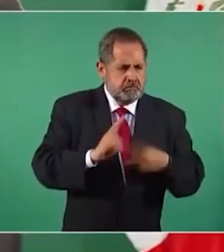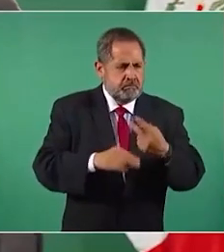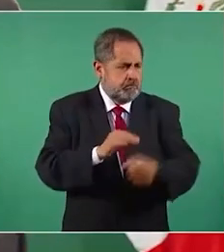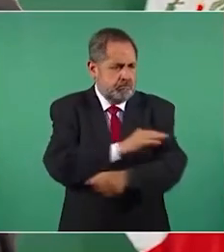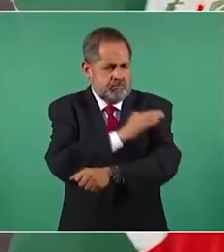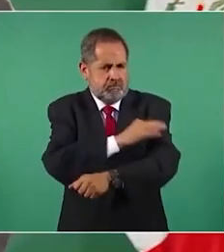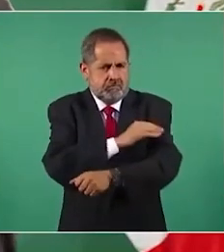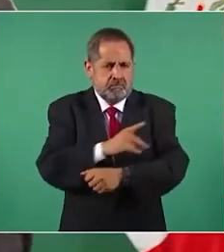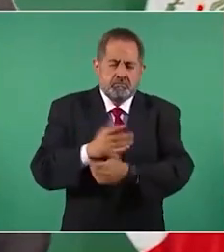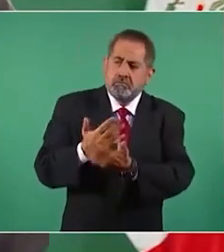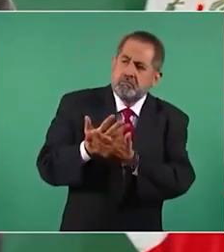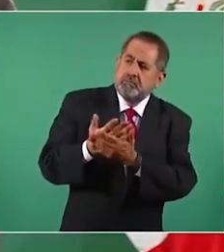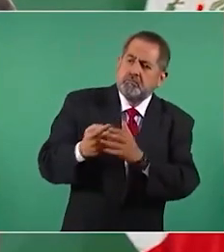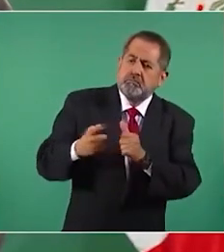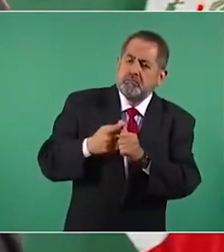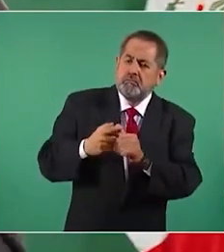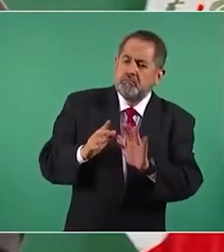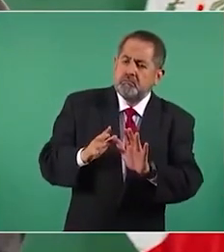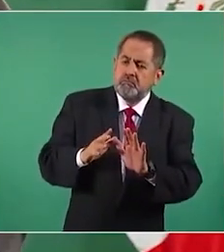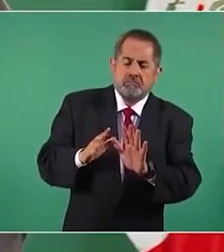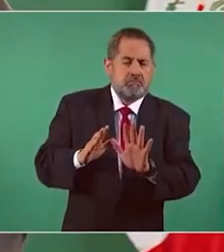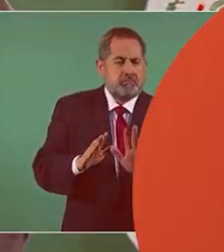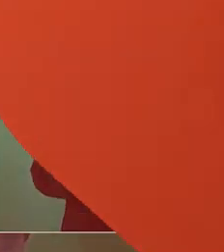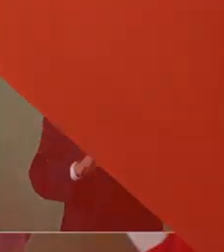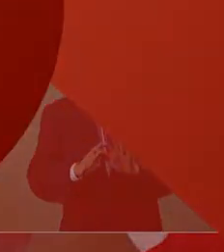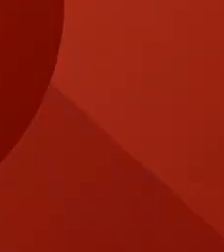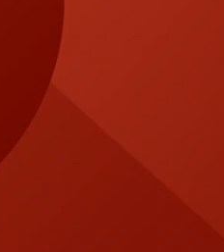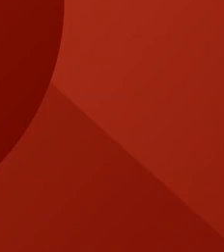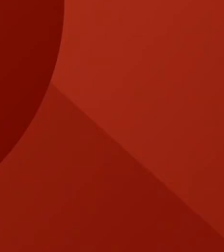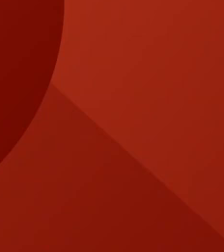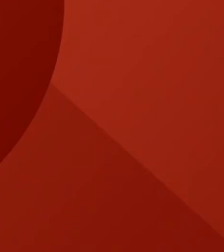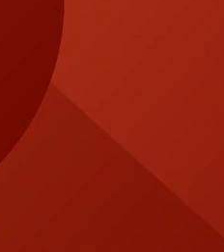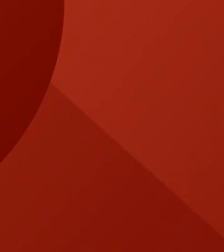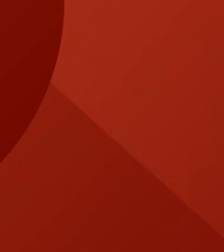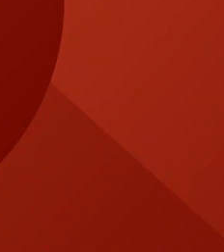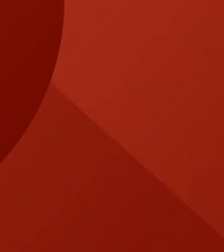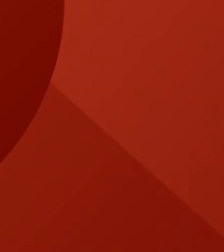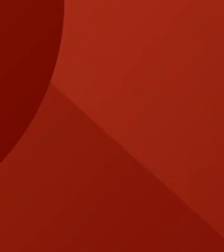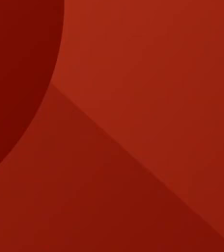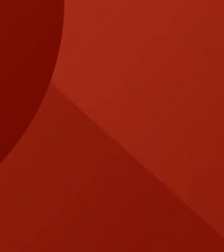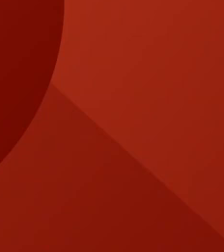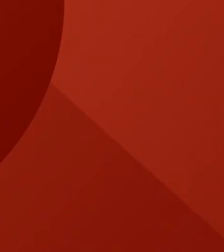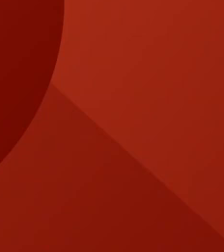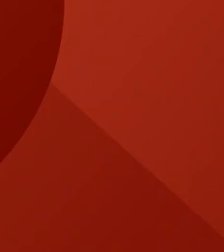pero no hay que dejarnos manipular no